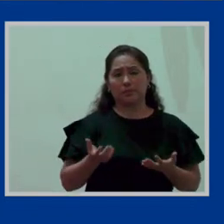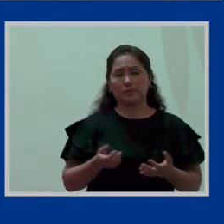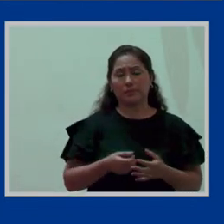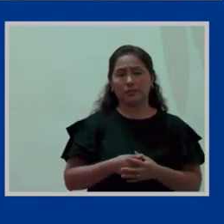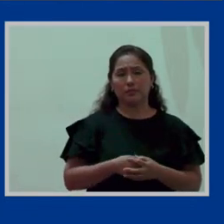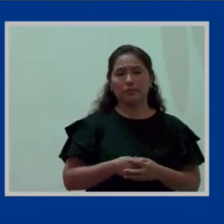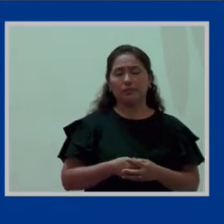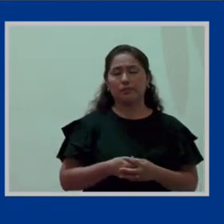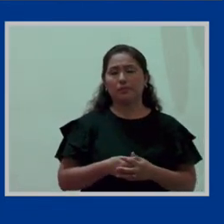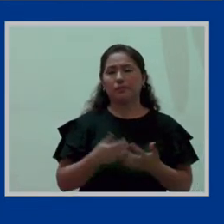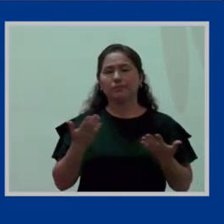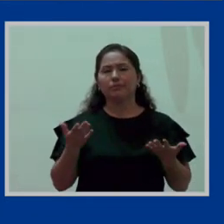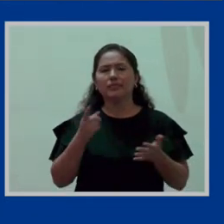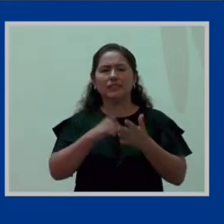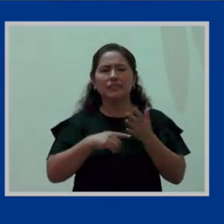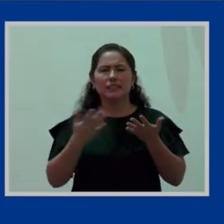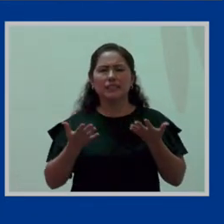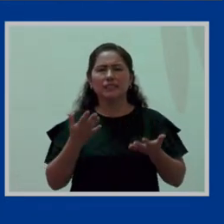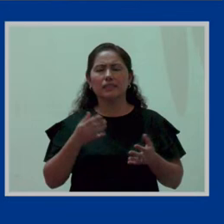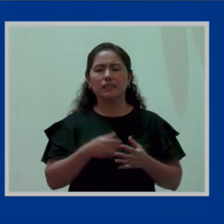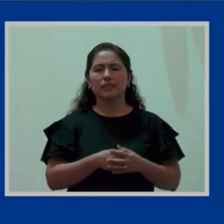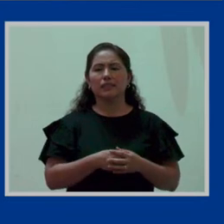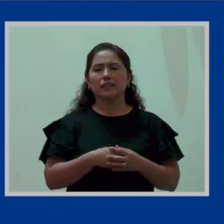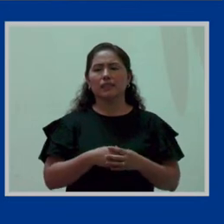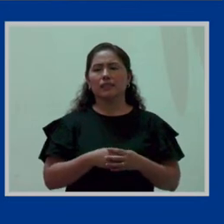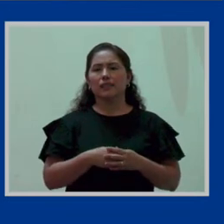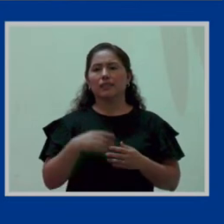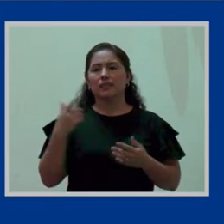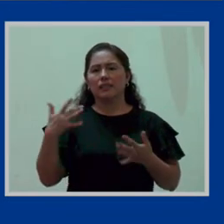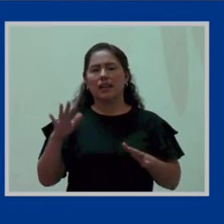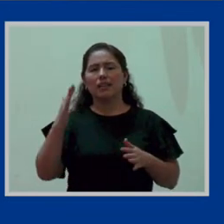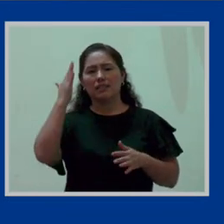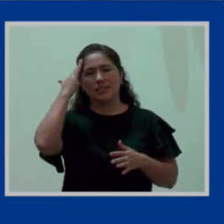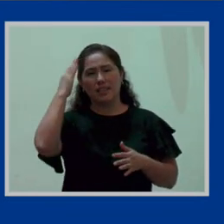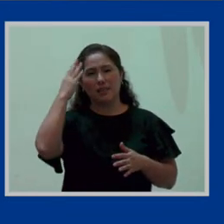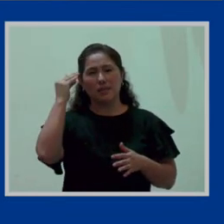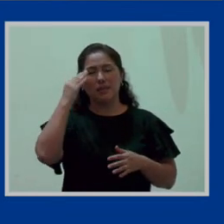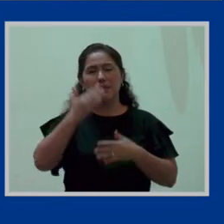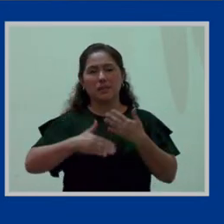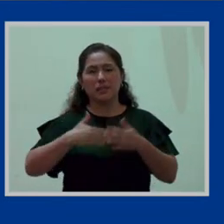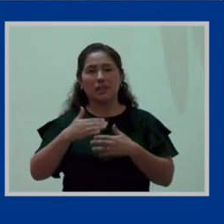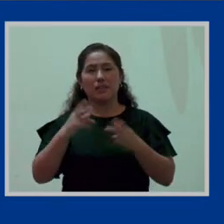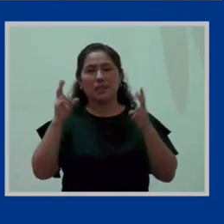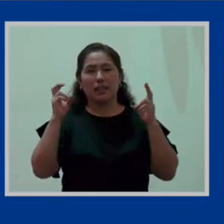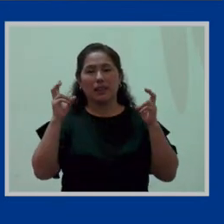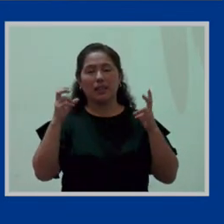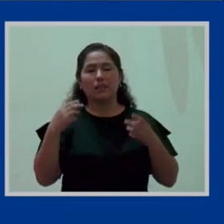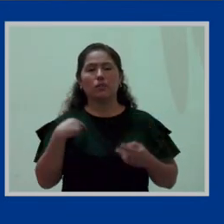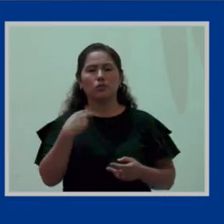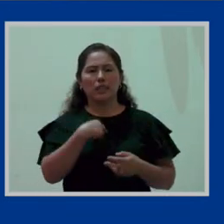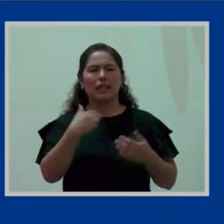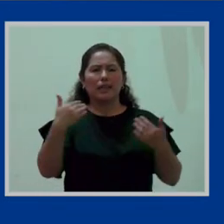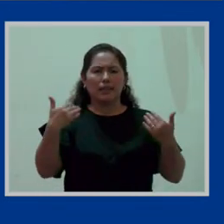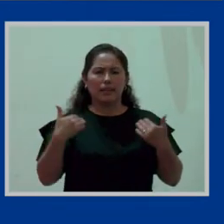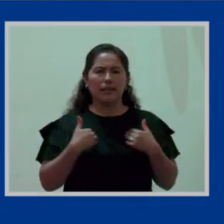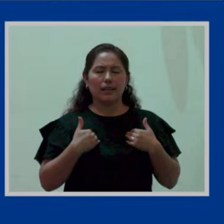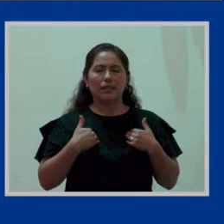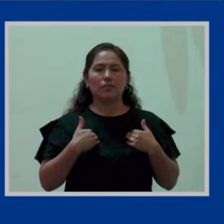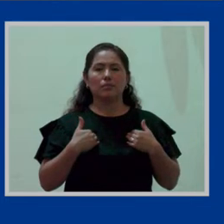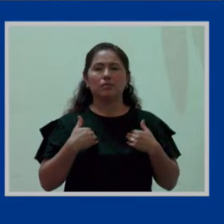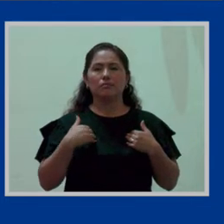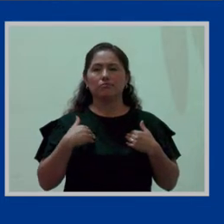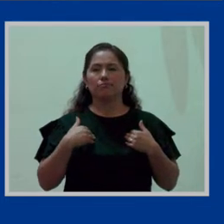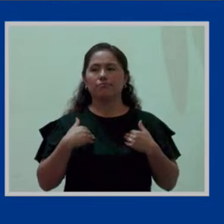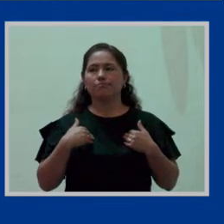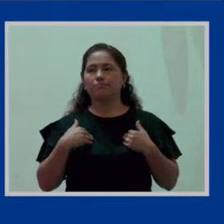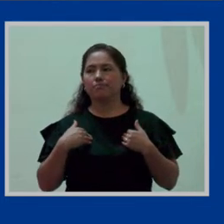un poco para aquellos que ya están más avanzados en el tema que, como Estado, tenemos un reto. Tengamos en esta materia comisión